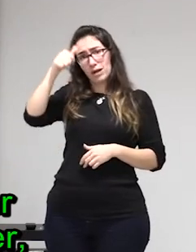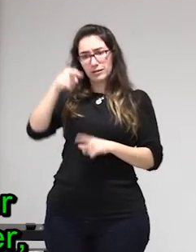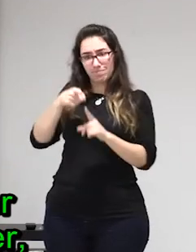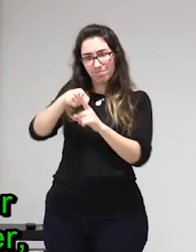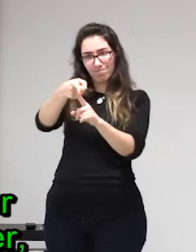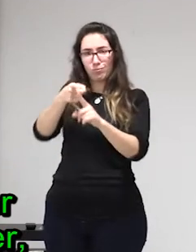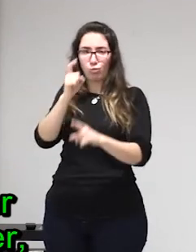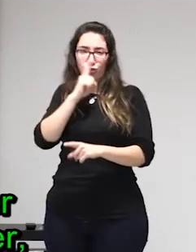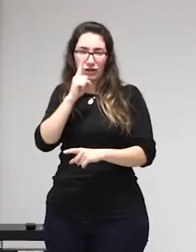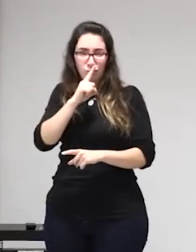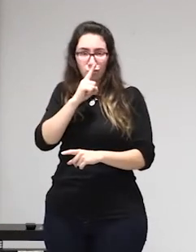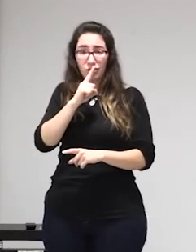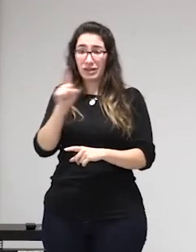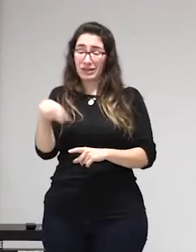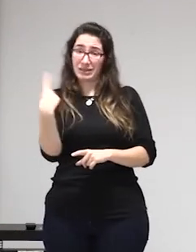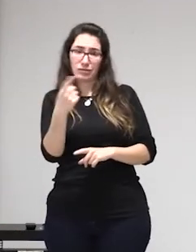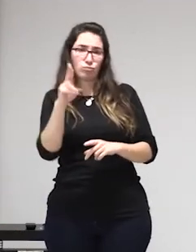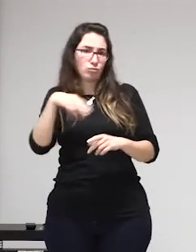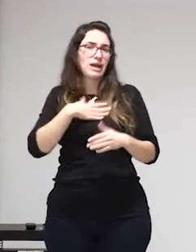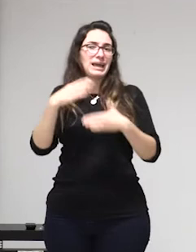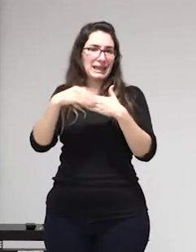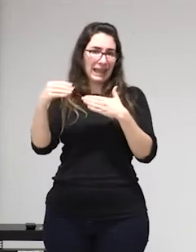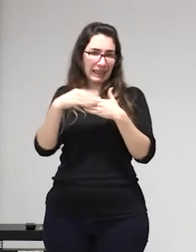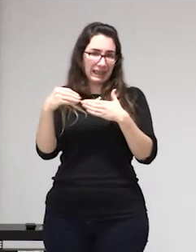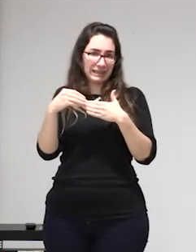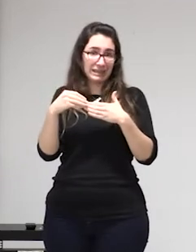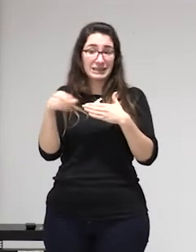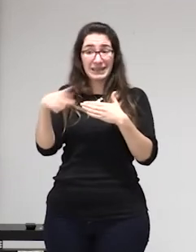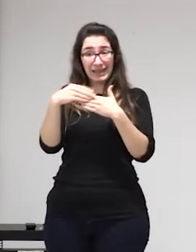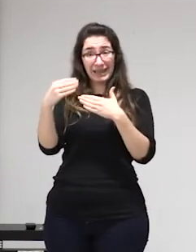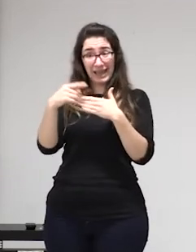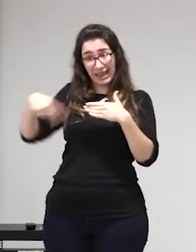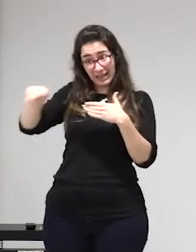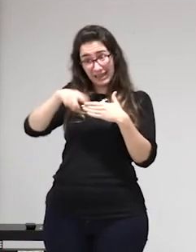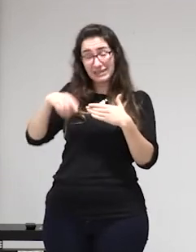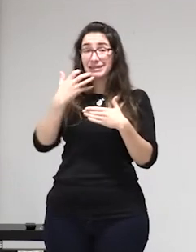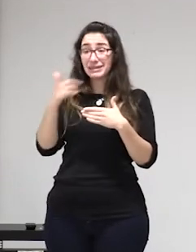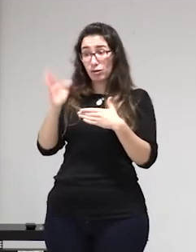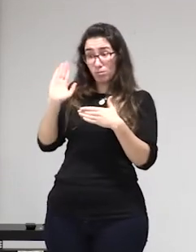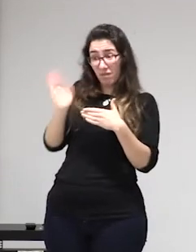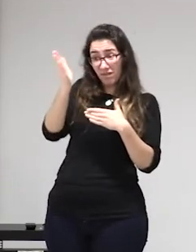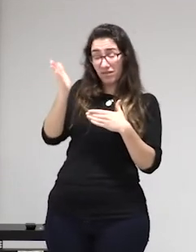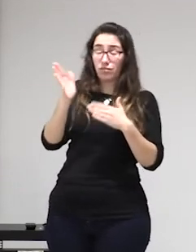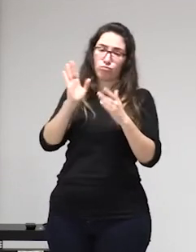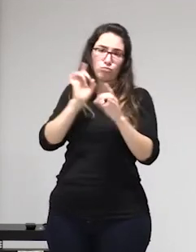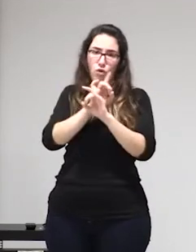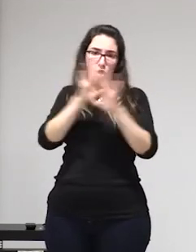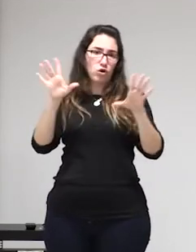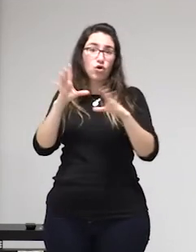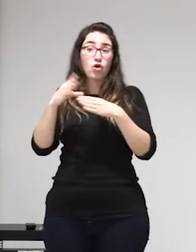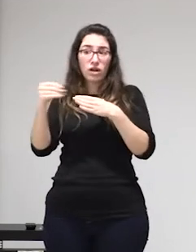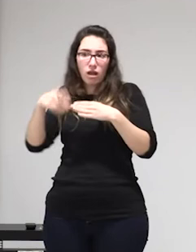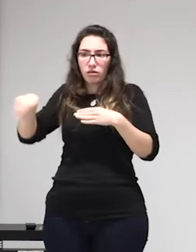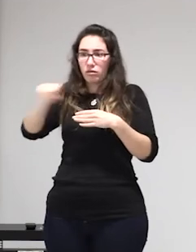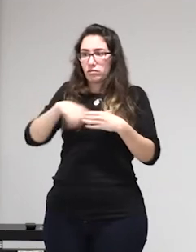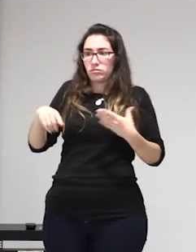ley que limite su poder de acuerdo o sea a mi el trabajo terceros no me gusta yo misma he pasado por trabajo terceros